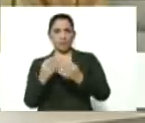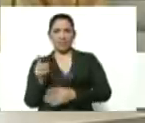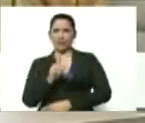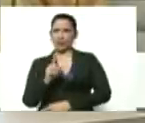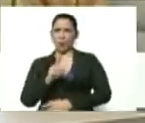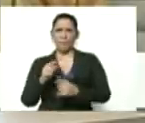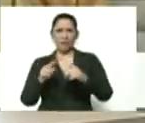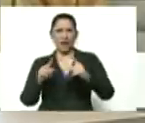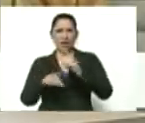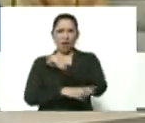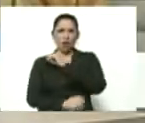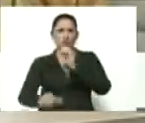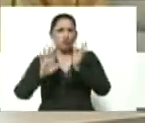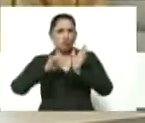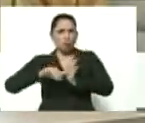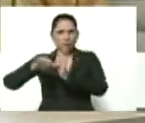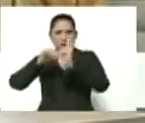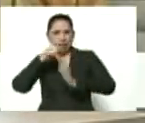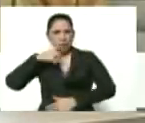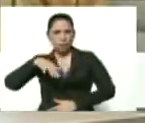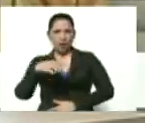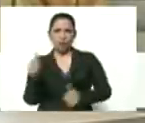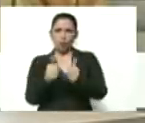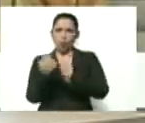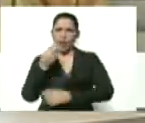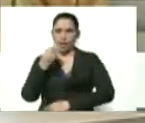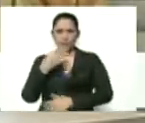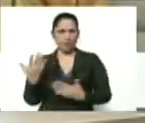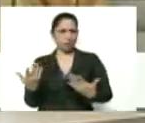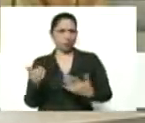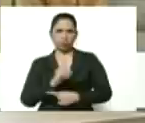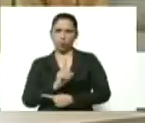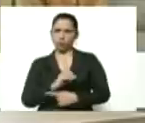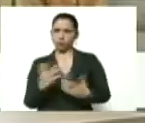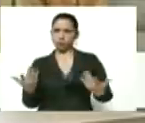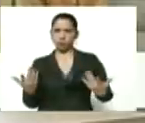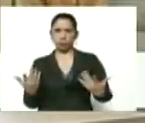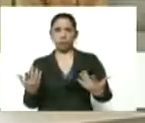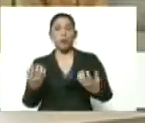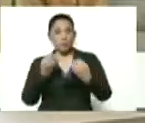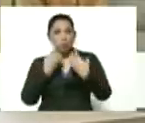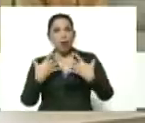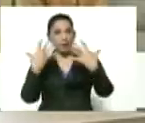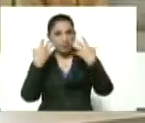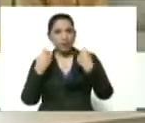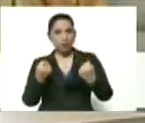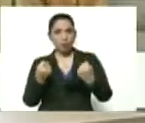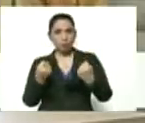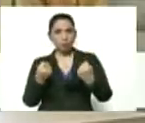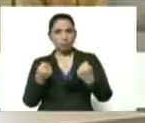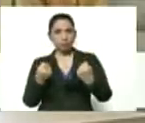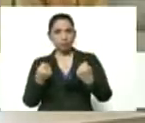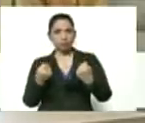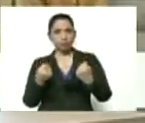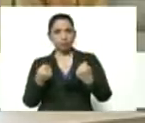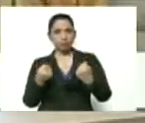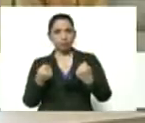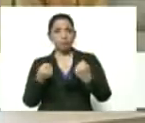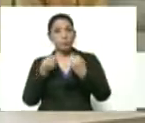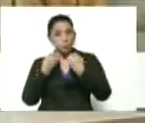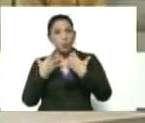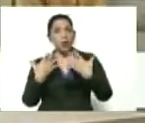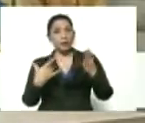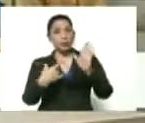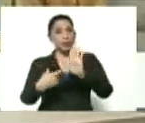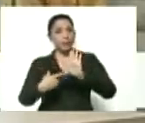para robar al pueblo con el alimento a buen entendedor buenos